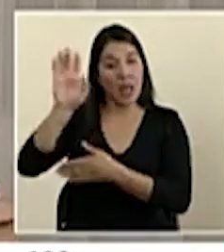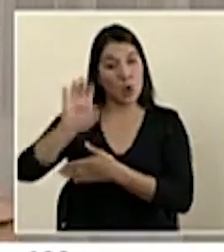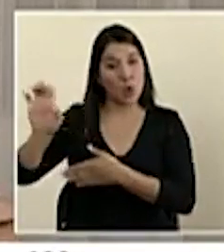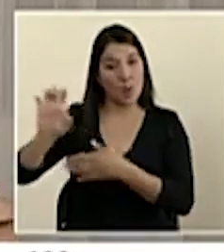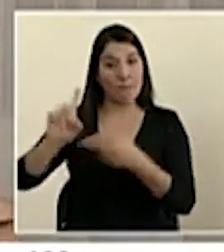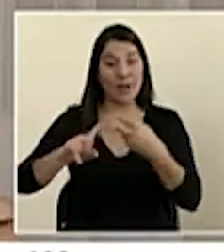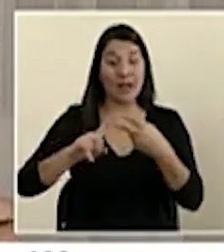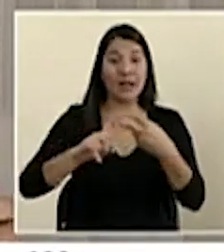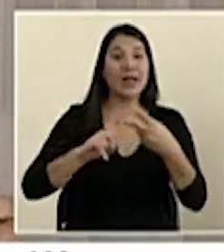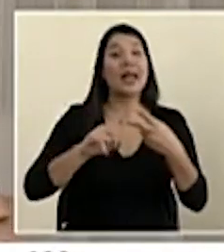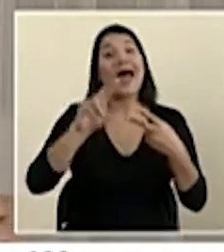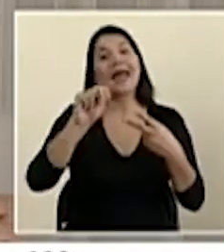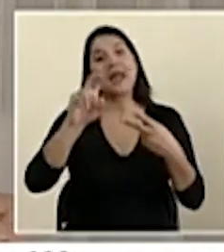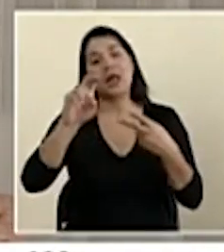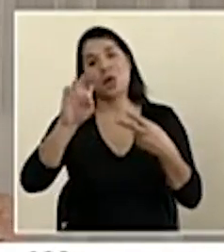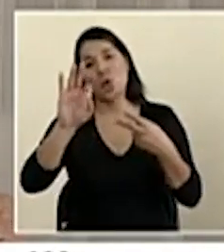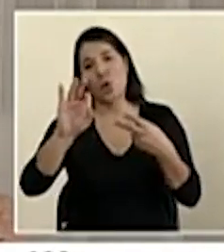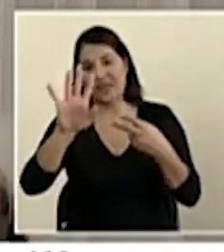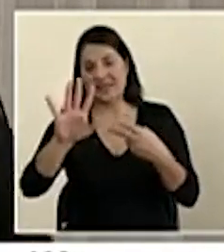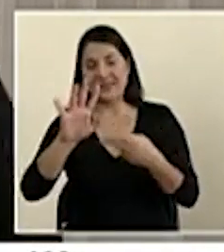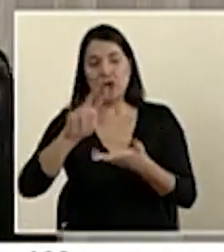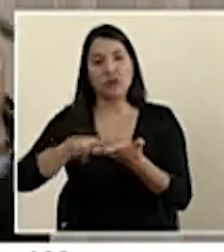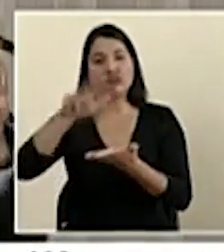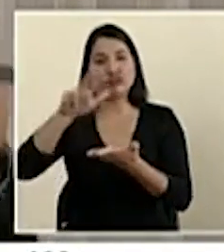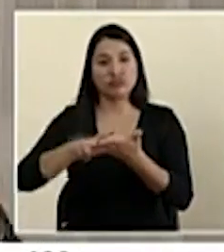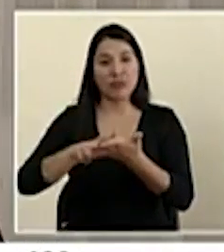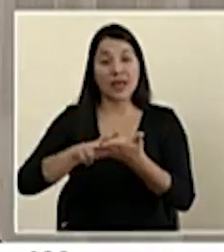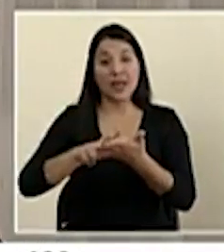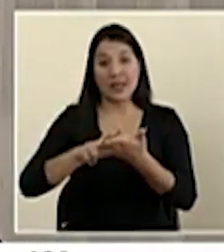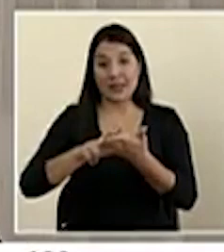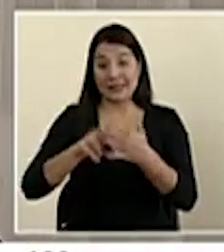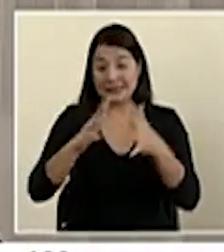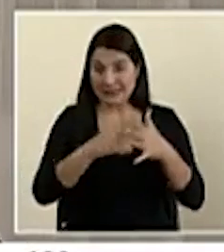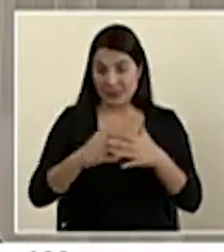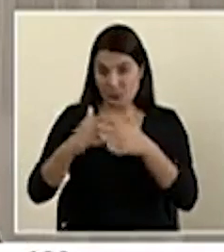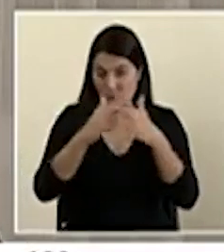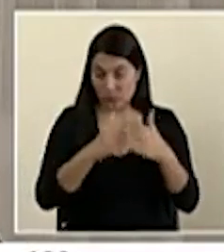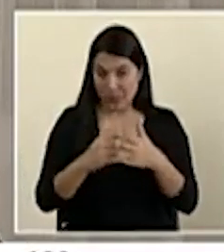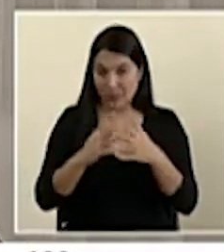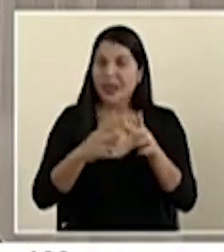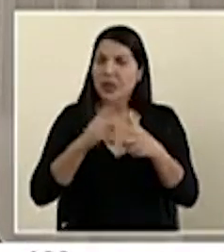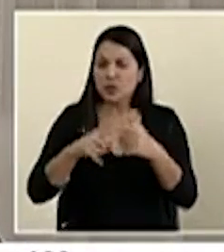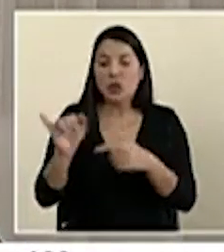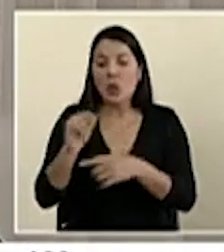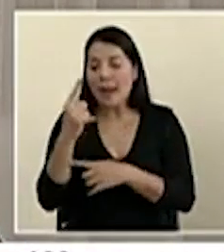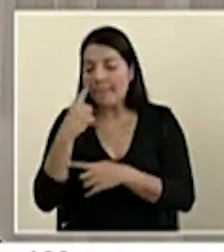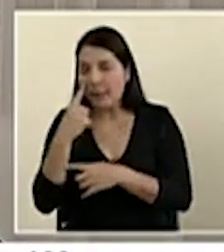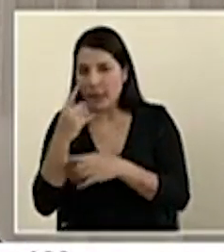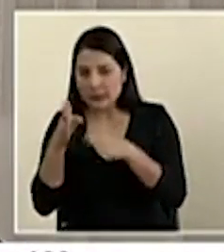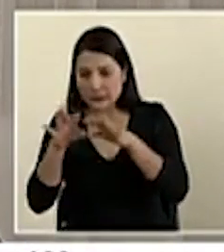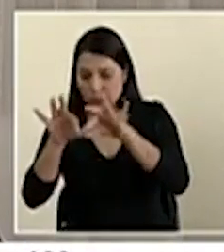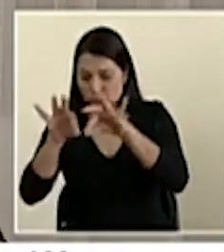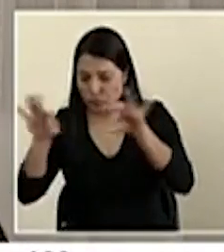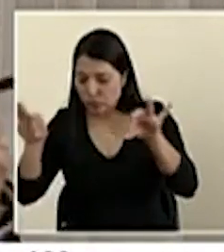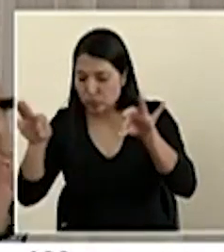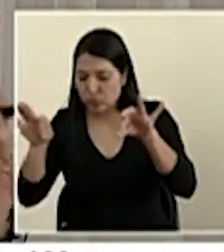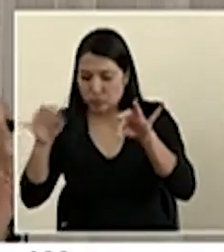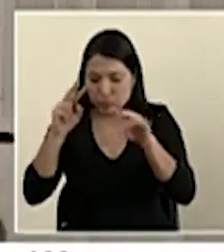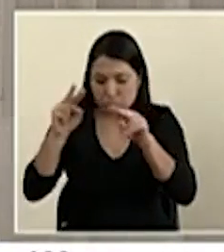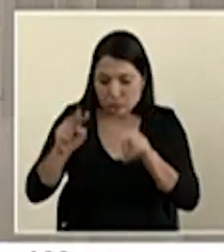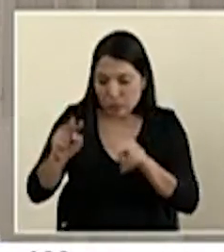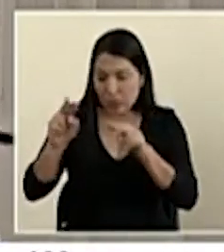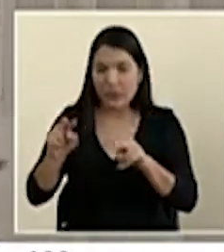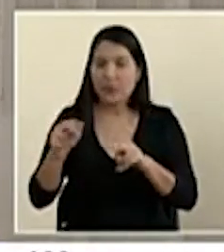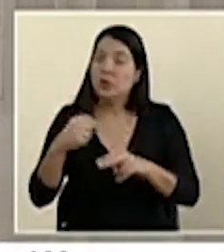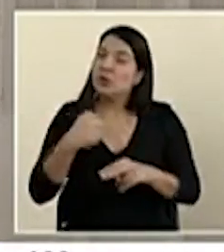sello donde diga NIOSH, en el caso de las N95, que vengan también selladas, que no estén expuestas, y también igual con la CFPP. Yo sí